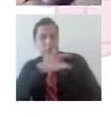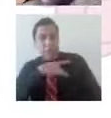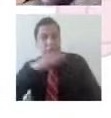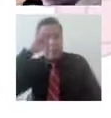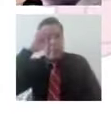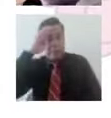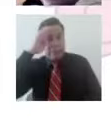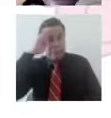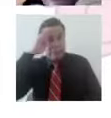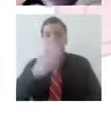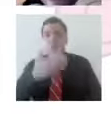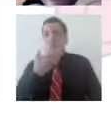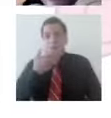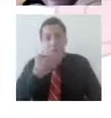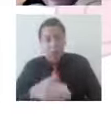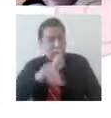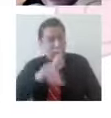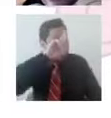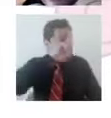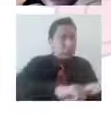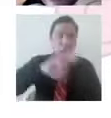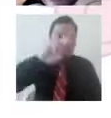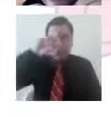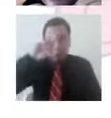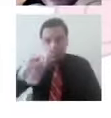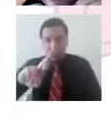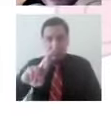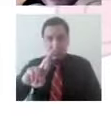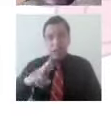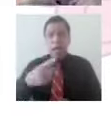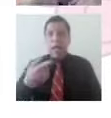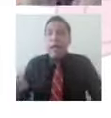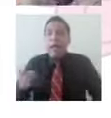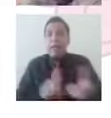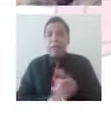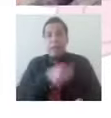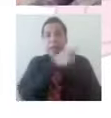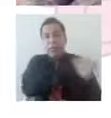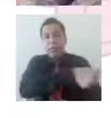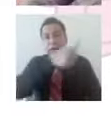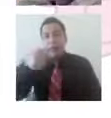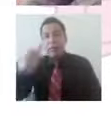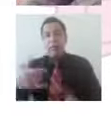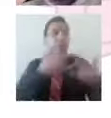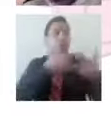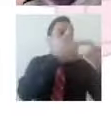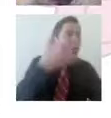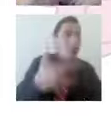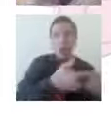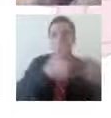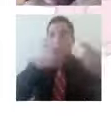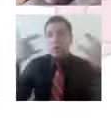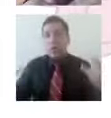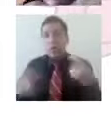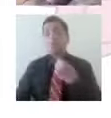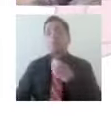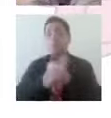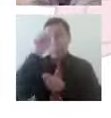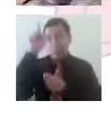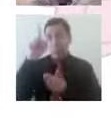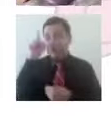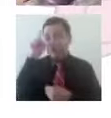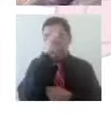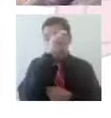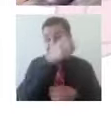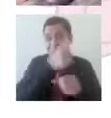significa que no tengamos dificultades en la vida cotidiana. Eso es algo que tenemos como que tomar en cuenta. Tener dificultades